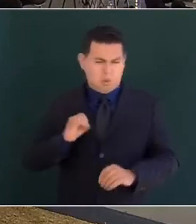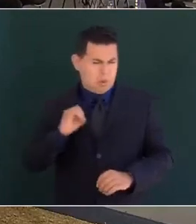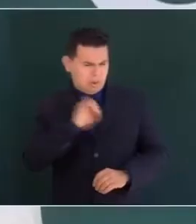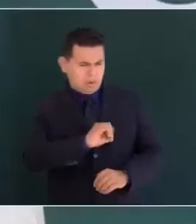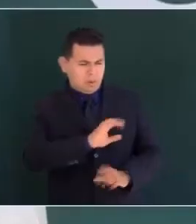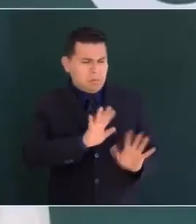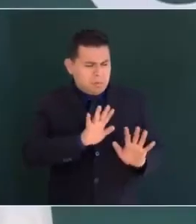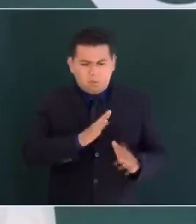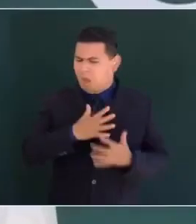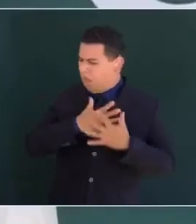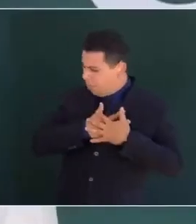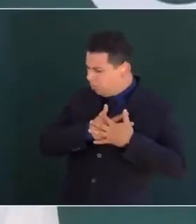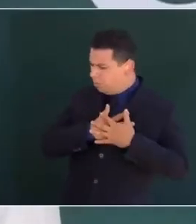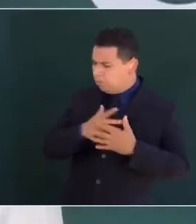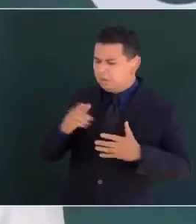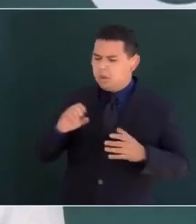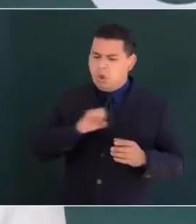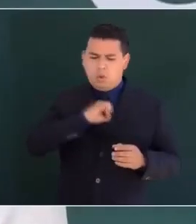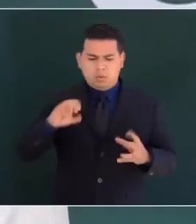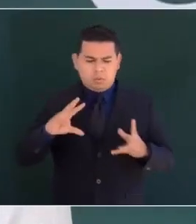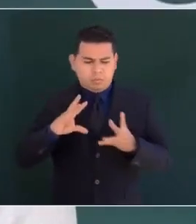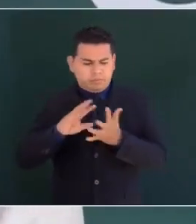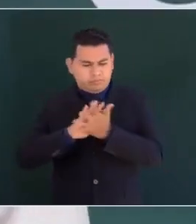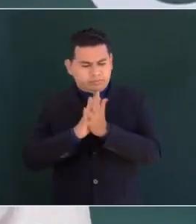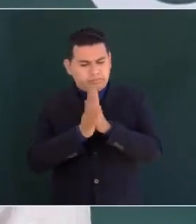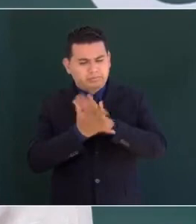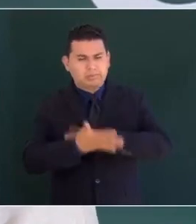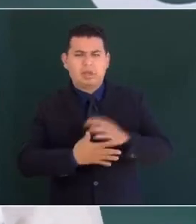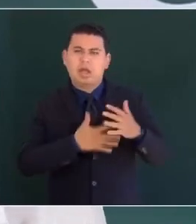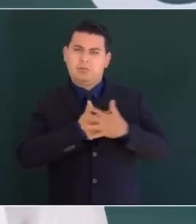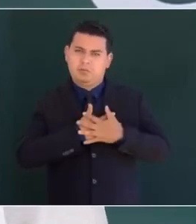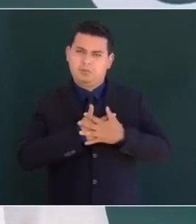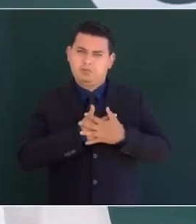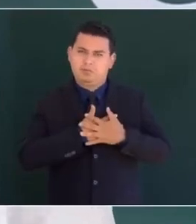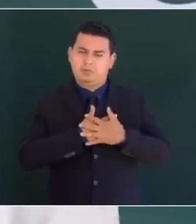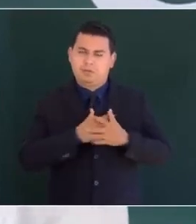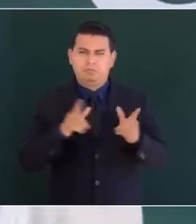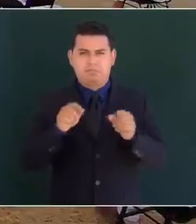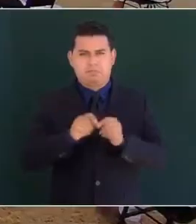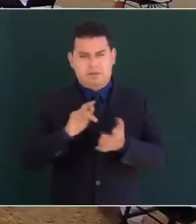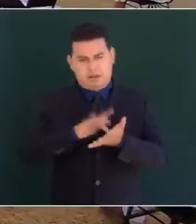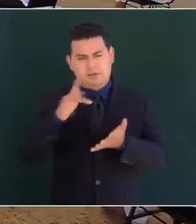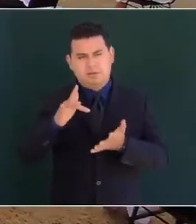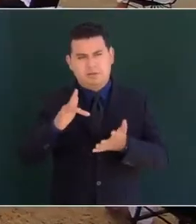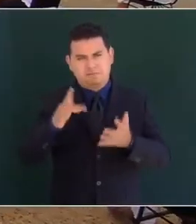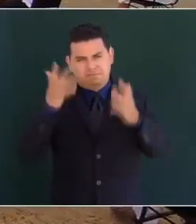puede hacerlo gracias muchas gracias